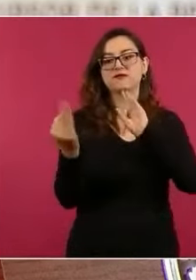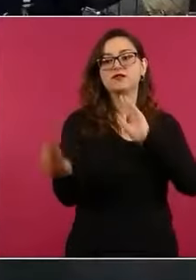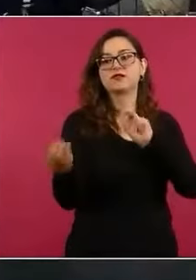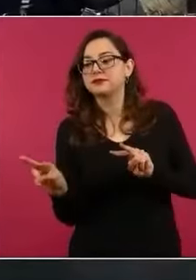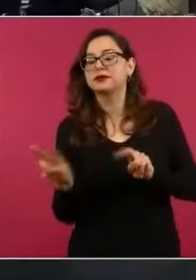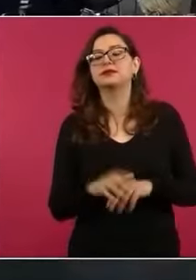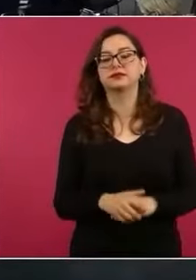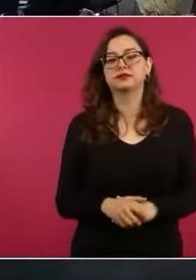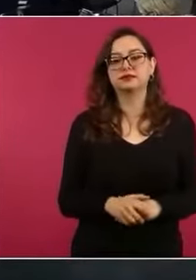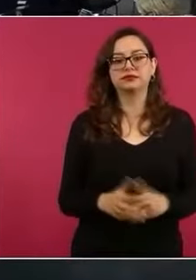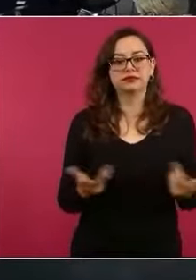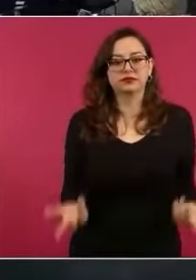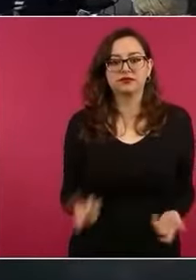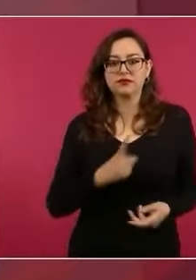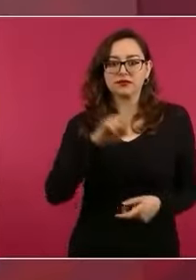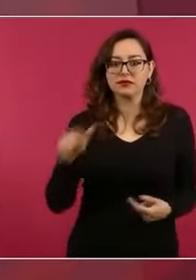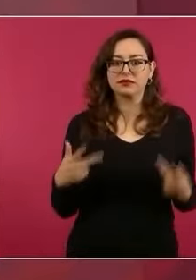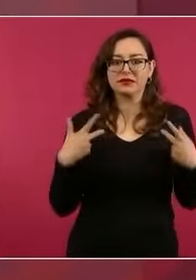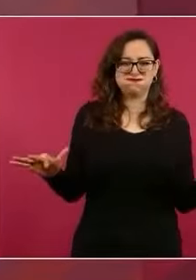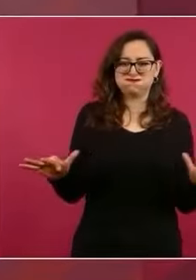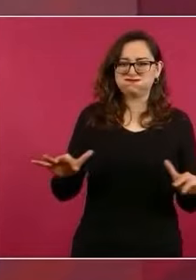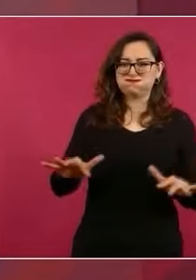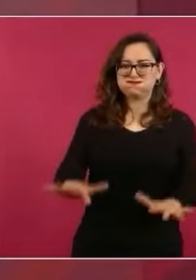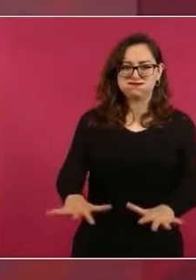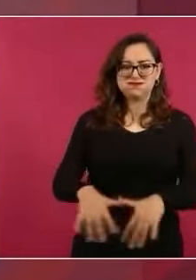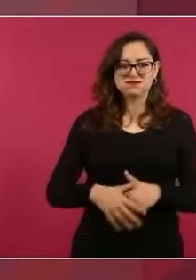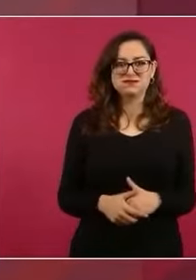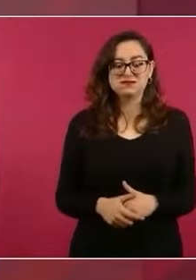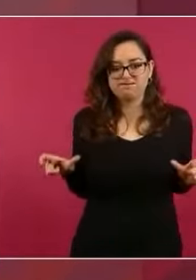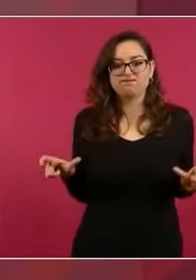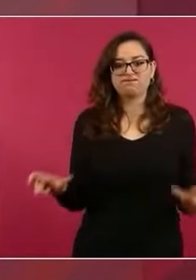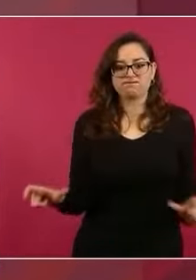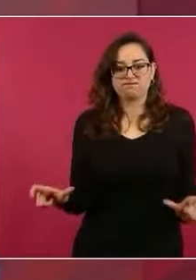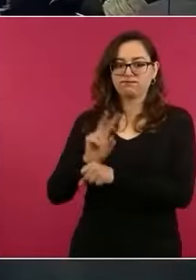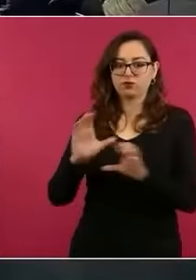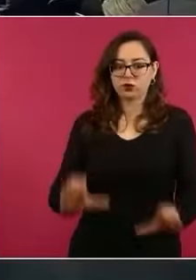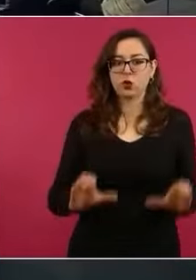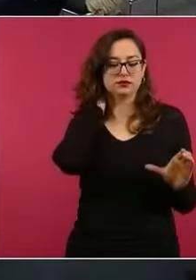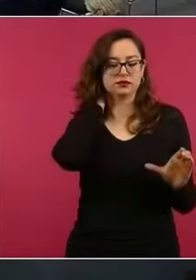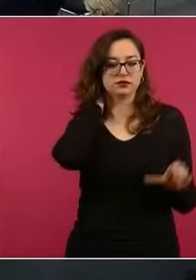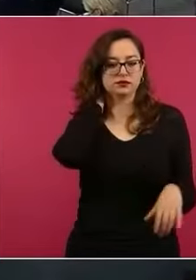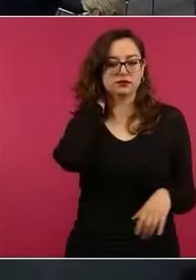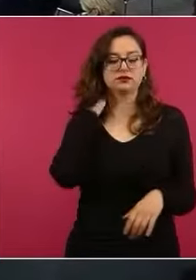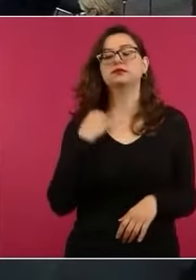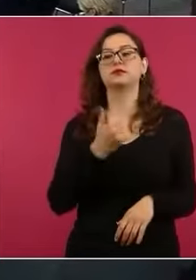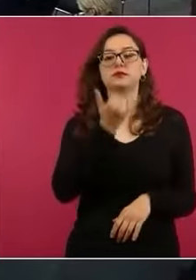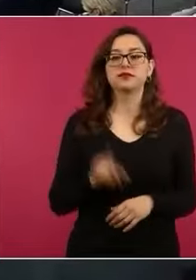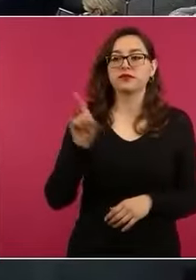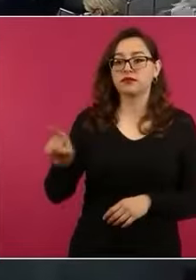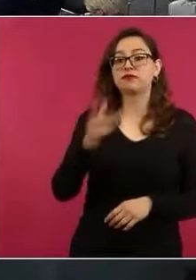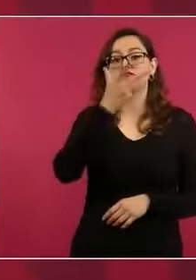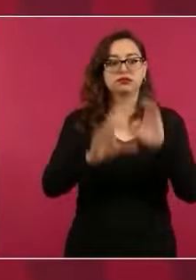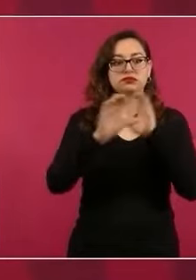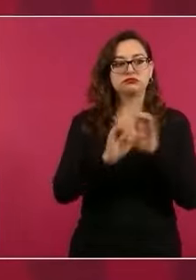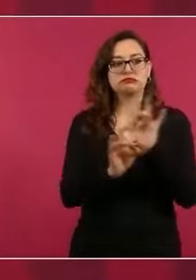llegó el momento en que era muchísima gente, mucha gente, y se tomaron medidas. Ayudaron el cantante del grupo,